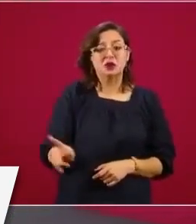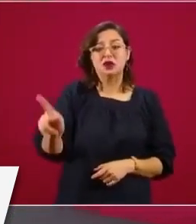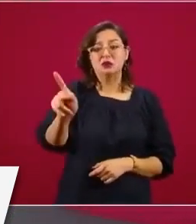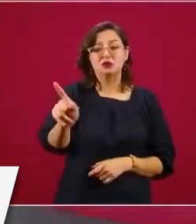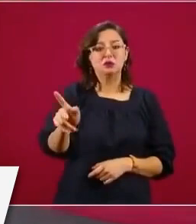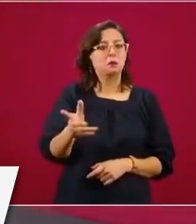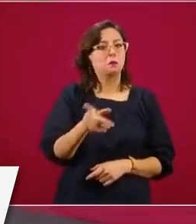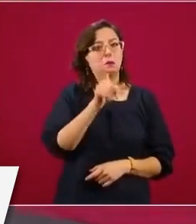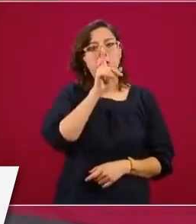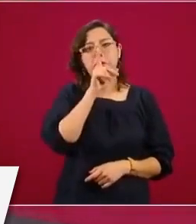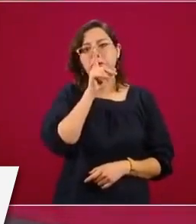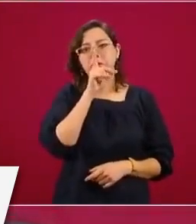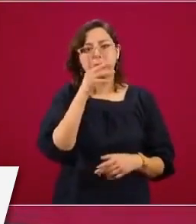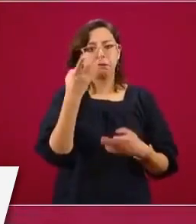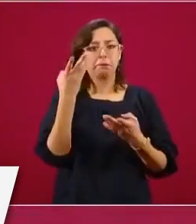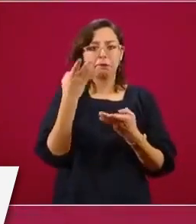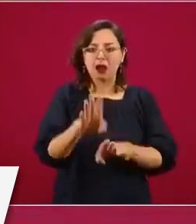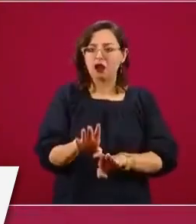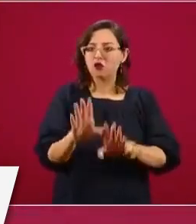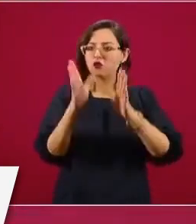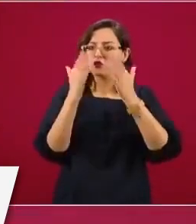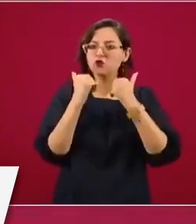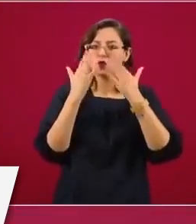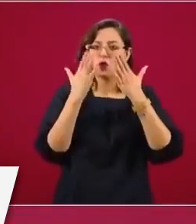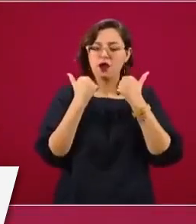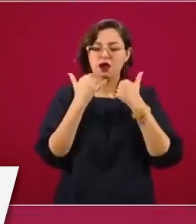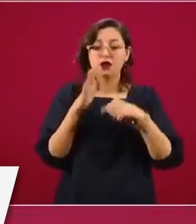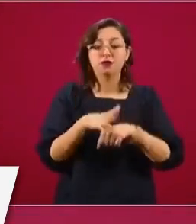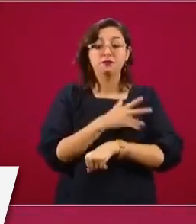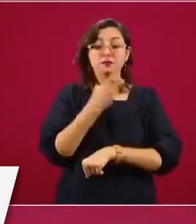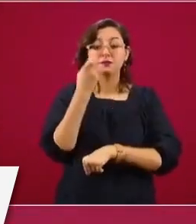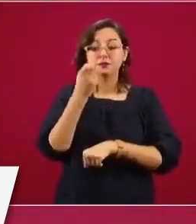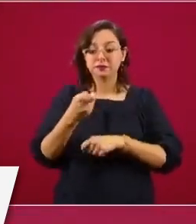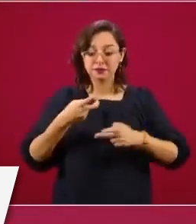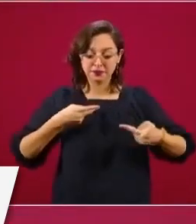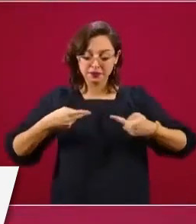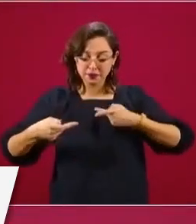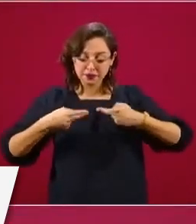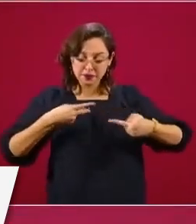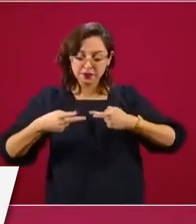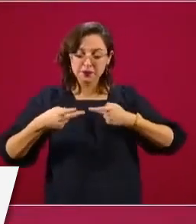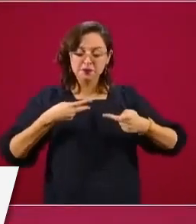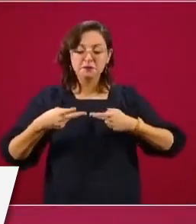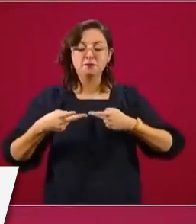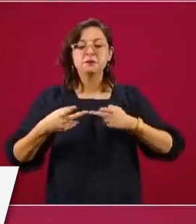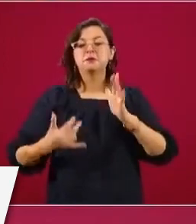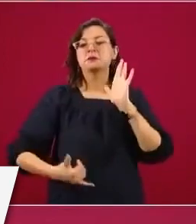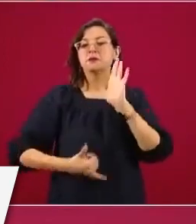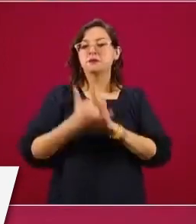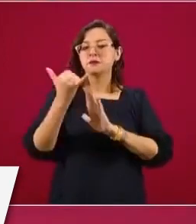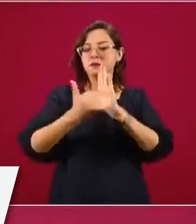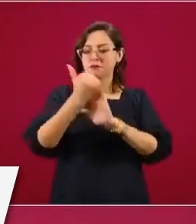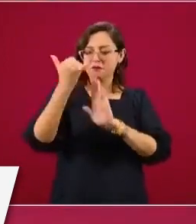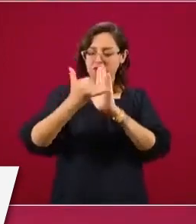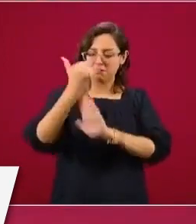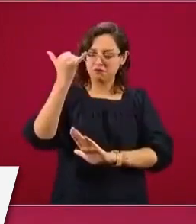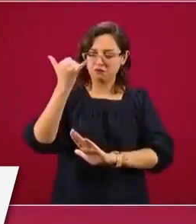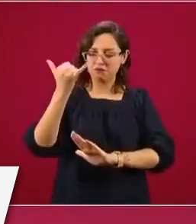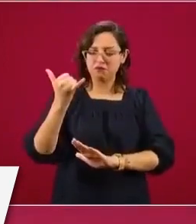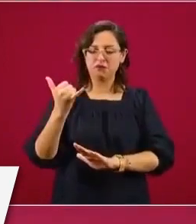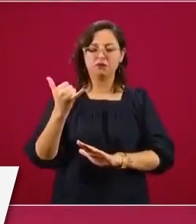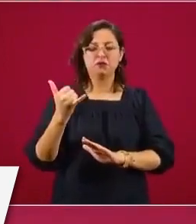Por eso, el plan es construir y operar